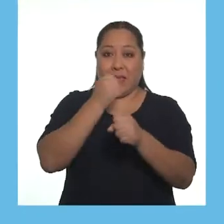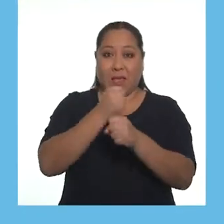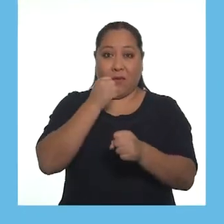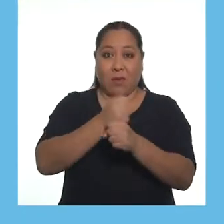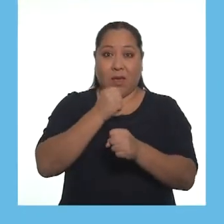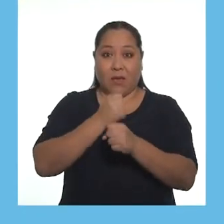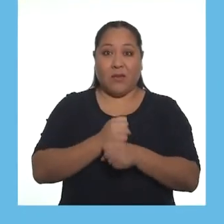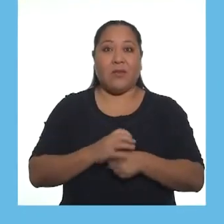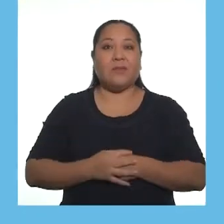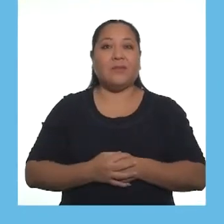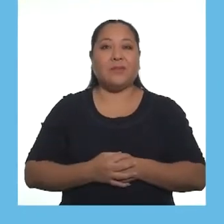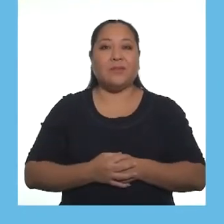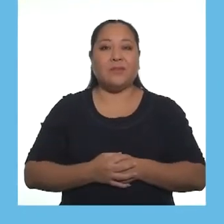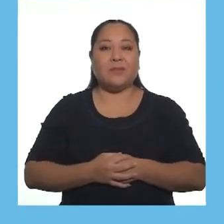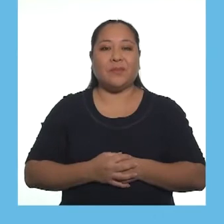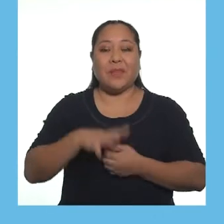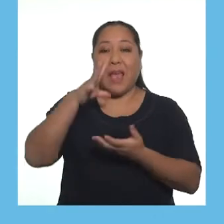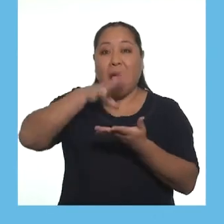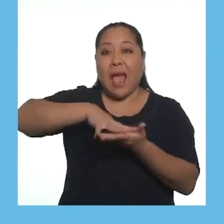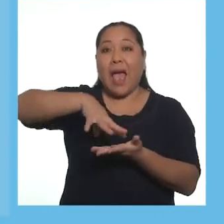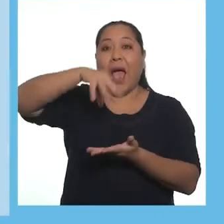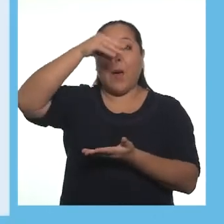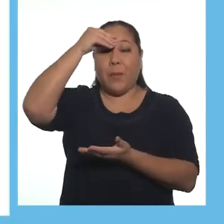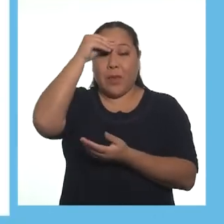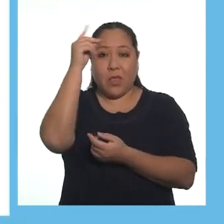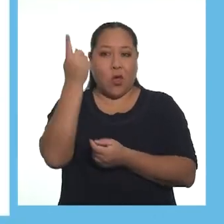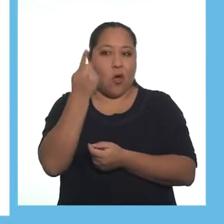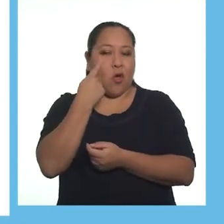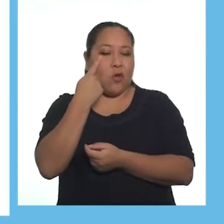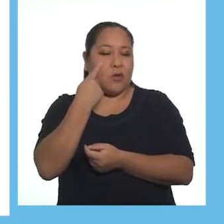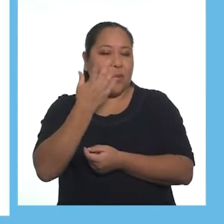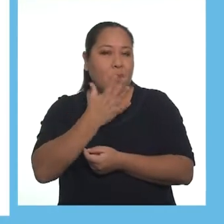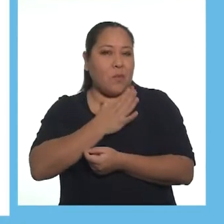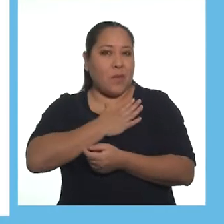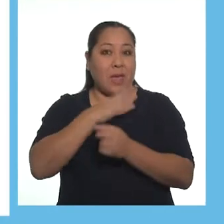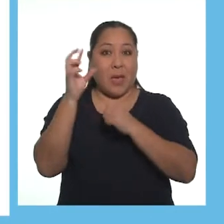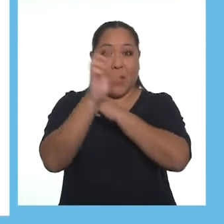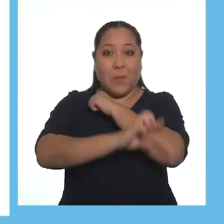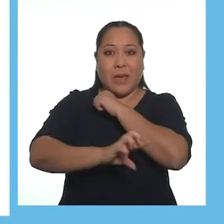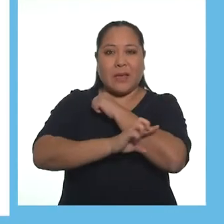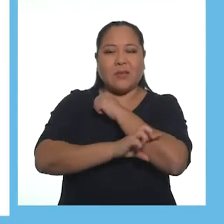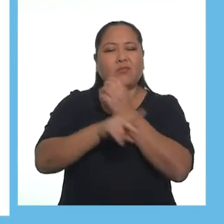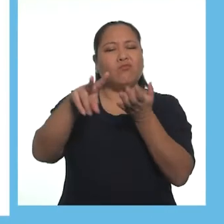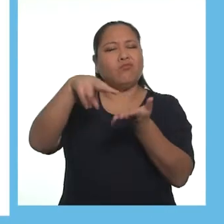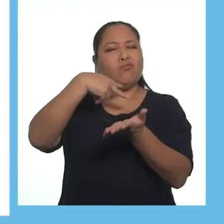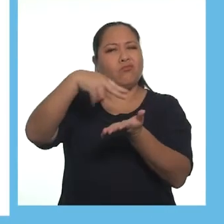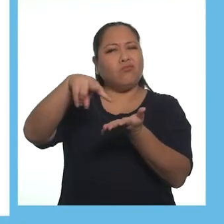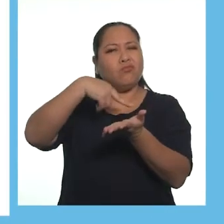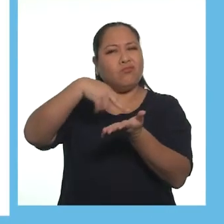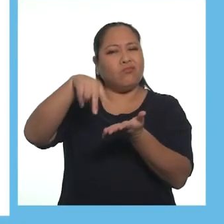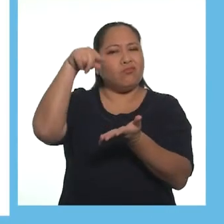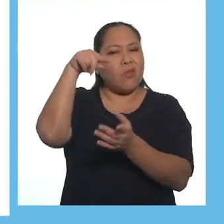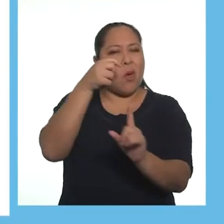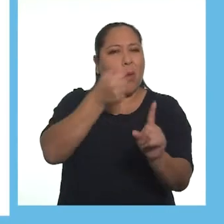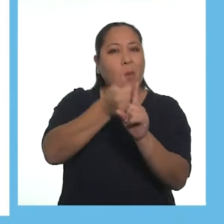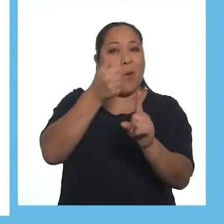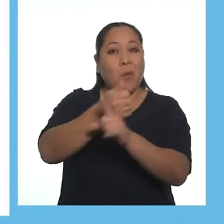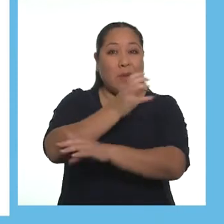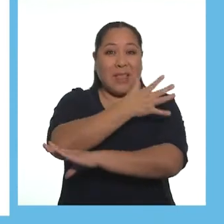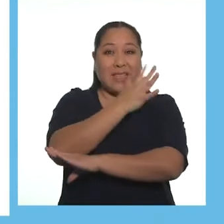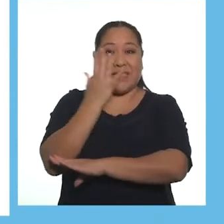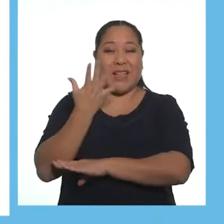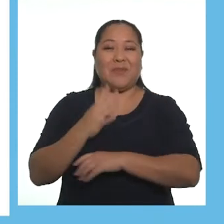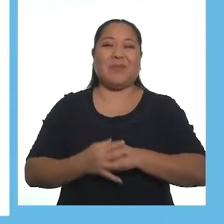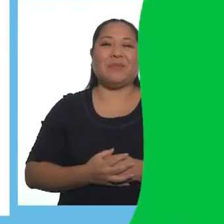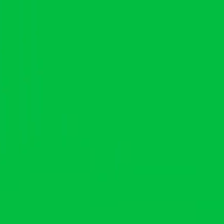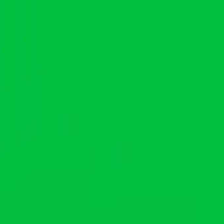la actividad que desarrollaremos es ¡Aprendo a conocer mi país bailando una danza típica